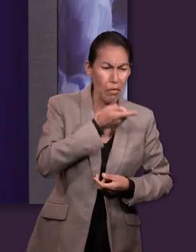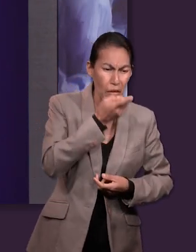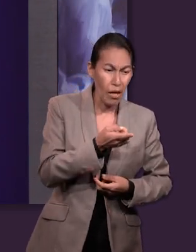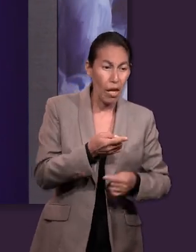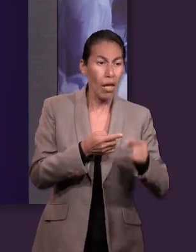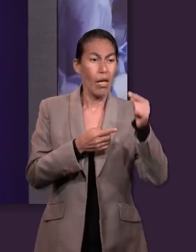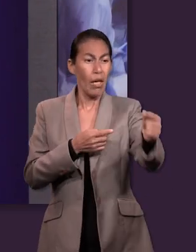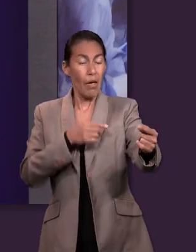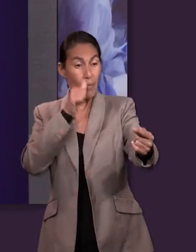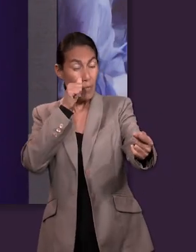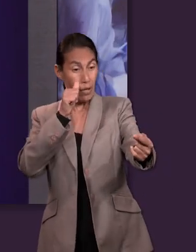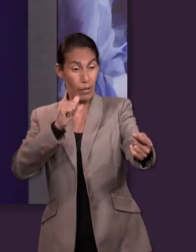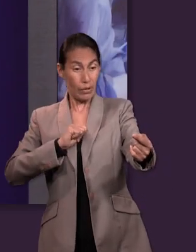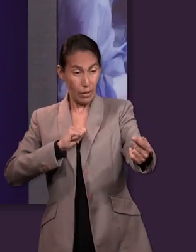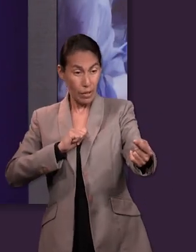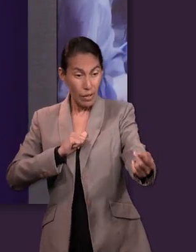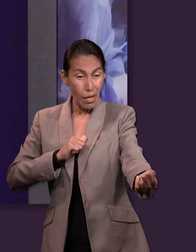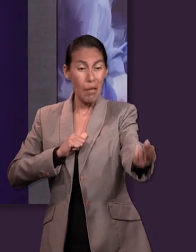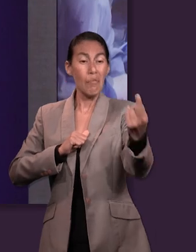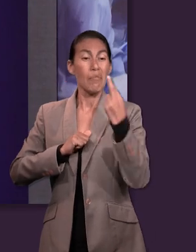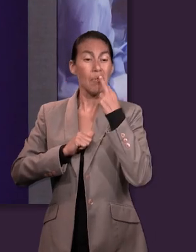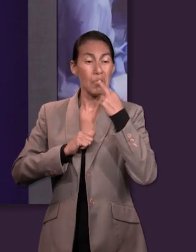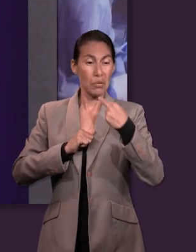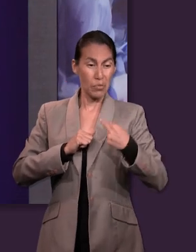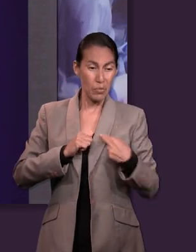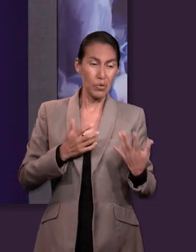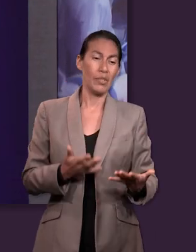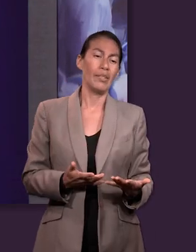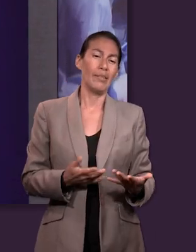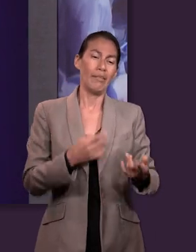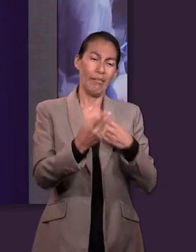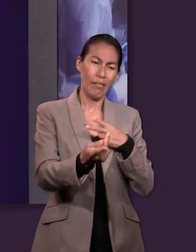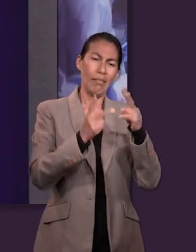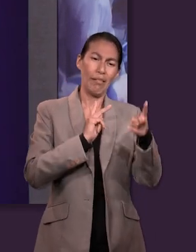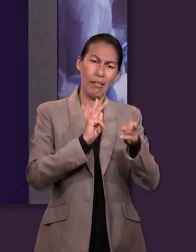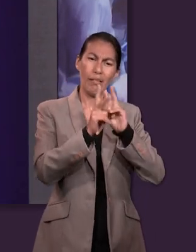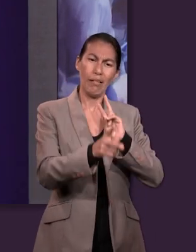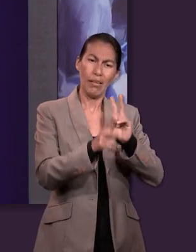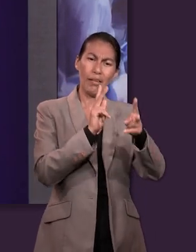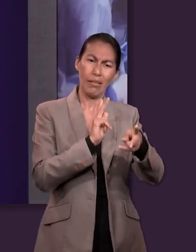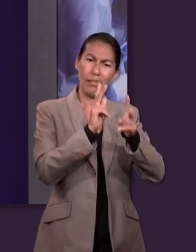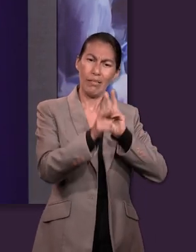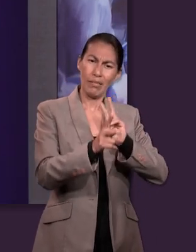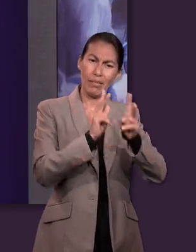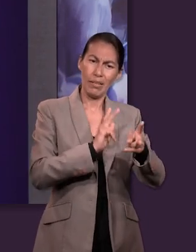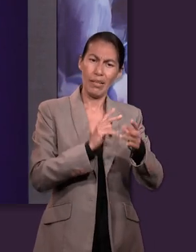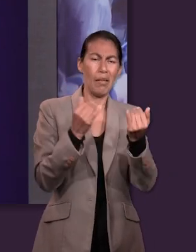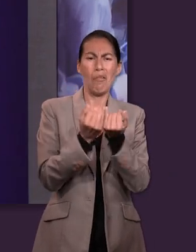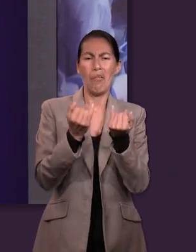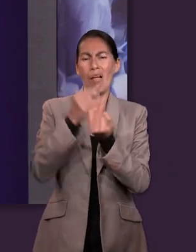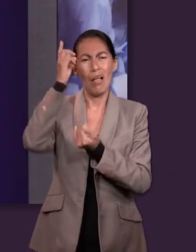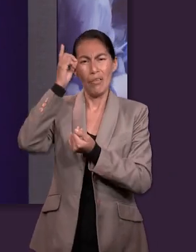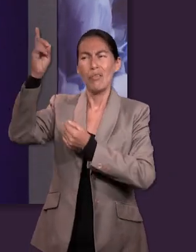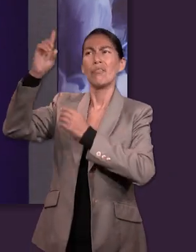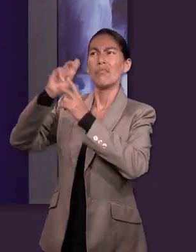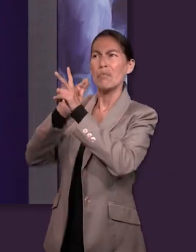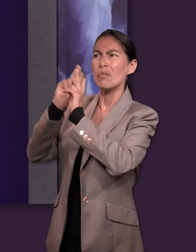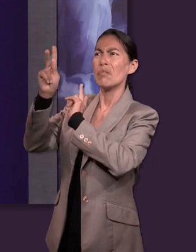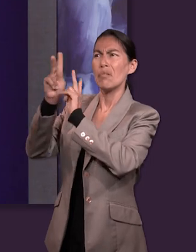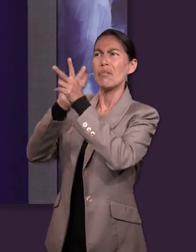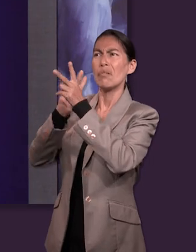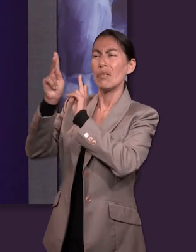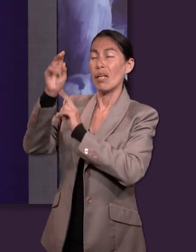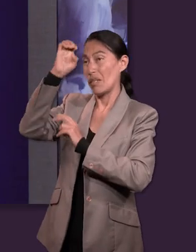tenga las condiciones para recibirlo. Y después que exista una respuesta, una retroalimentación. Entonces, lo mismo aplica para el proceso de